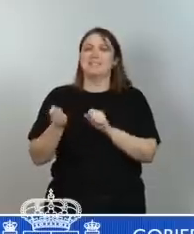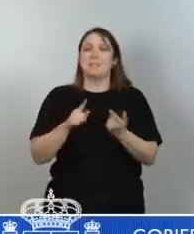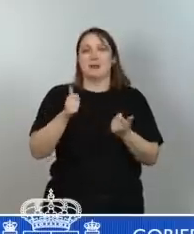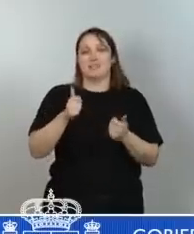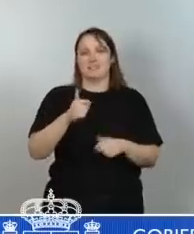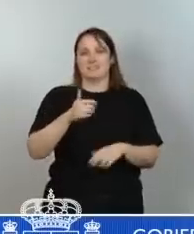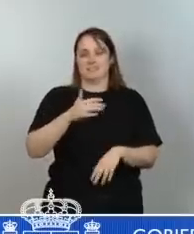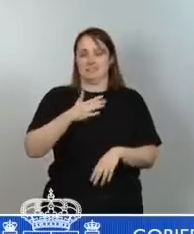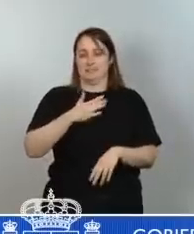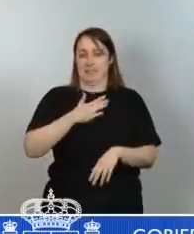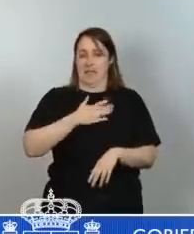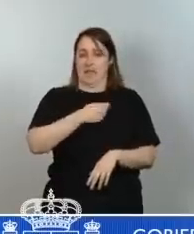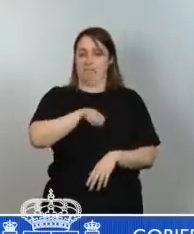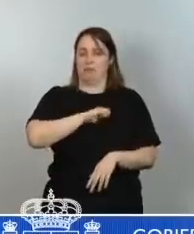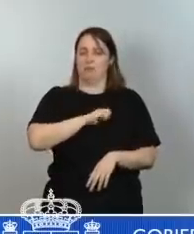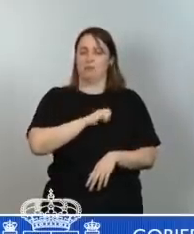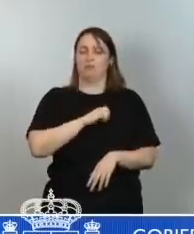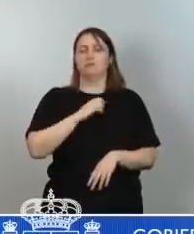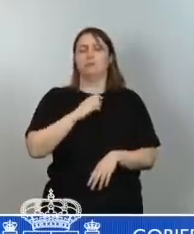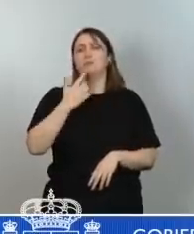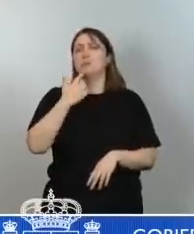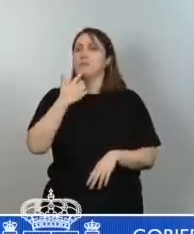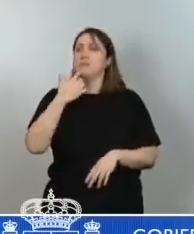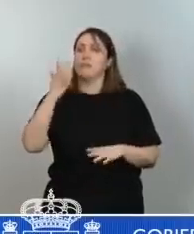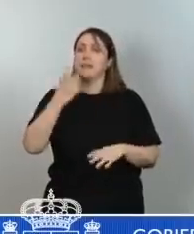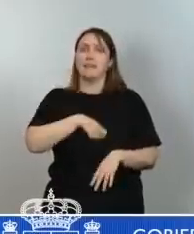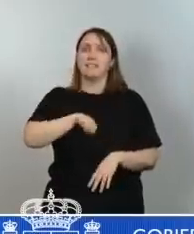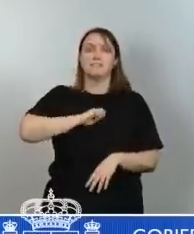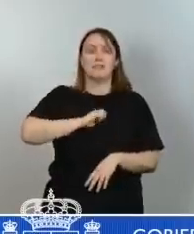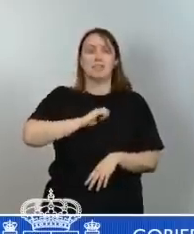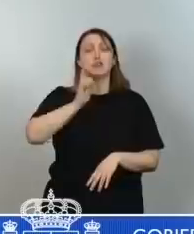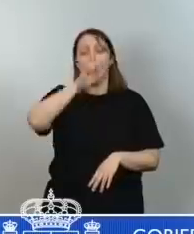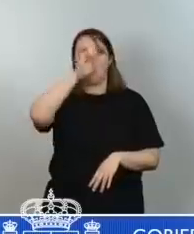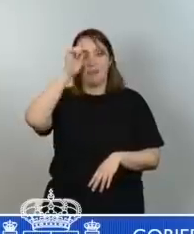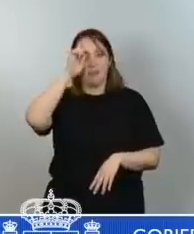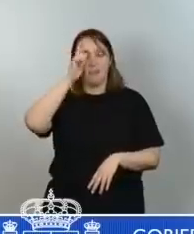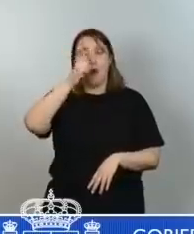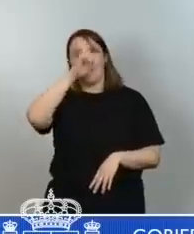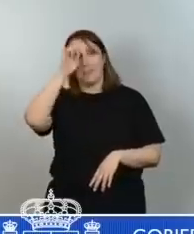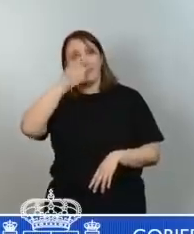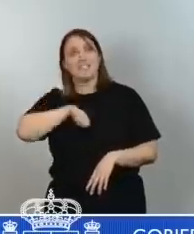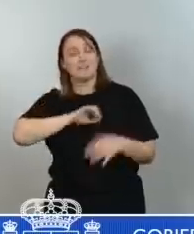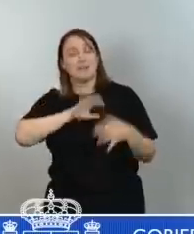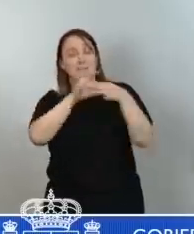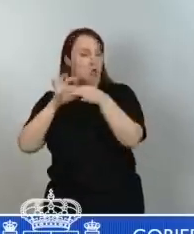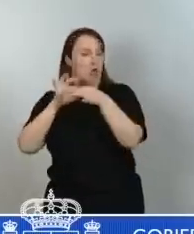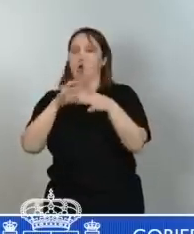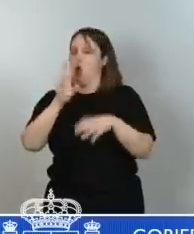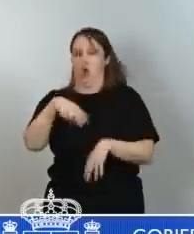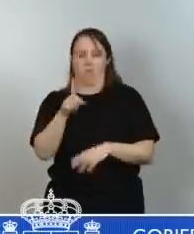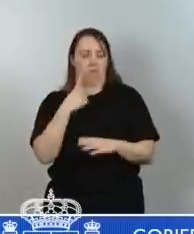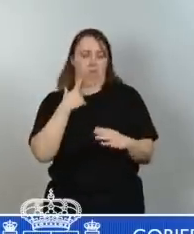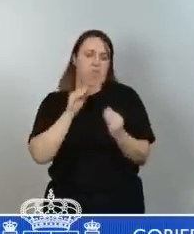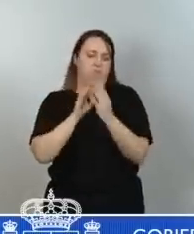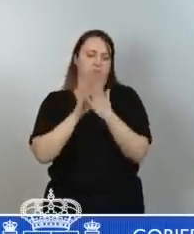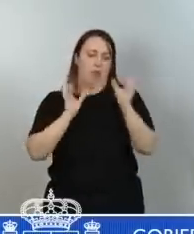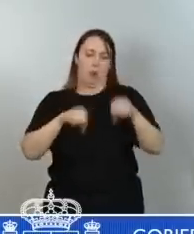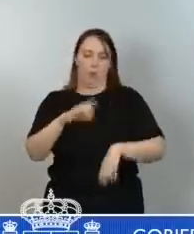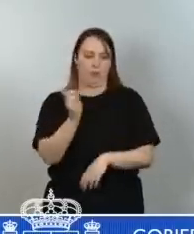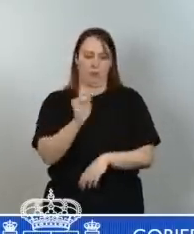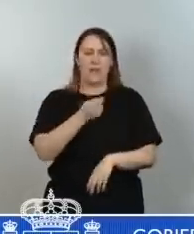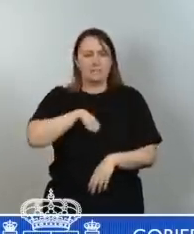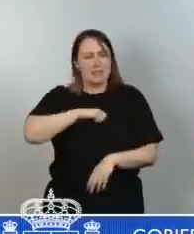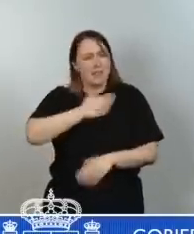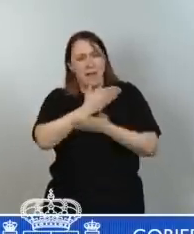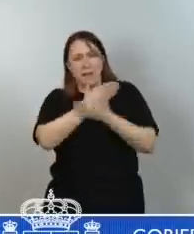con los que dicen que España es Madrid y que Madrid es España. España es mucho más diversa y hacen falta tanto alternativas